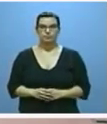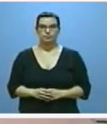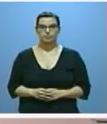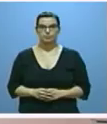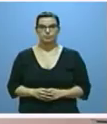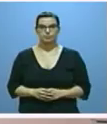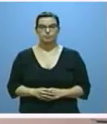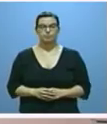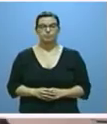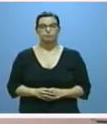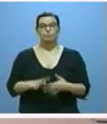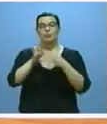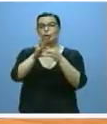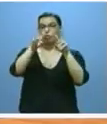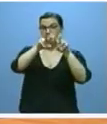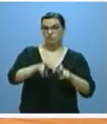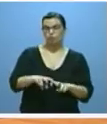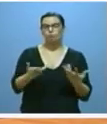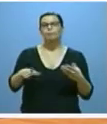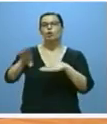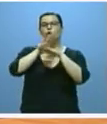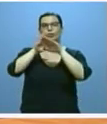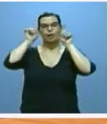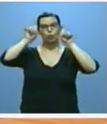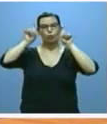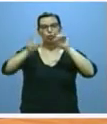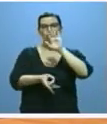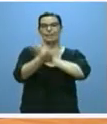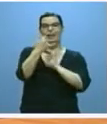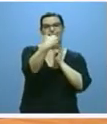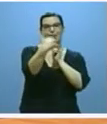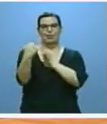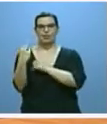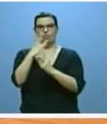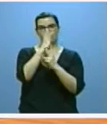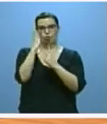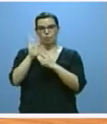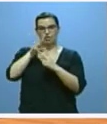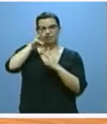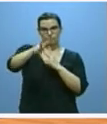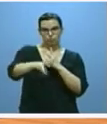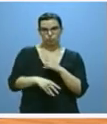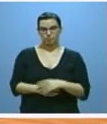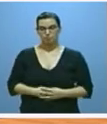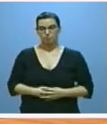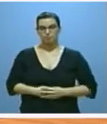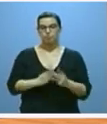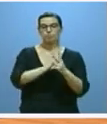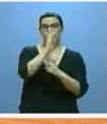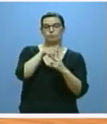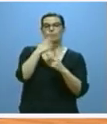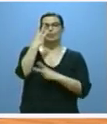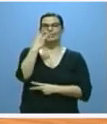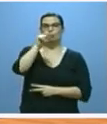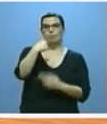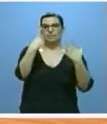En relación con la investigación la Consejería de Educación va a impulsar dos nuevas líneas para los próximos tres años. Una dotada con 3